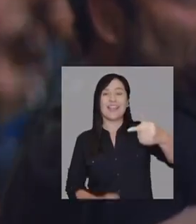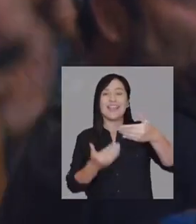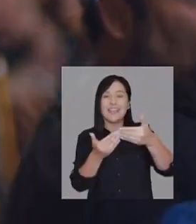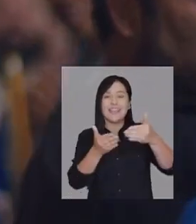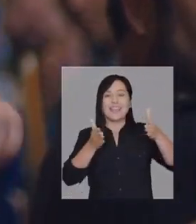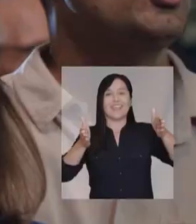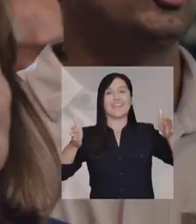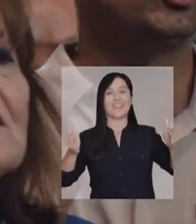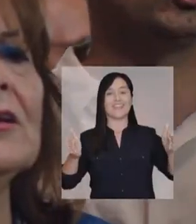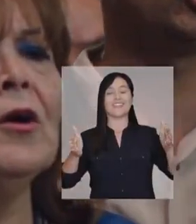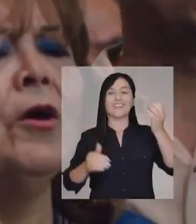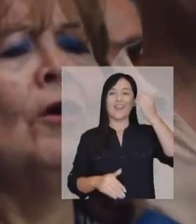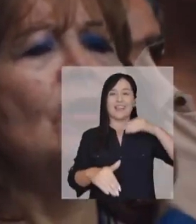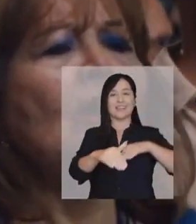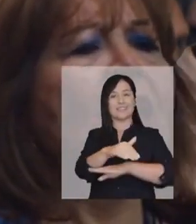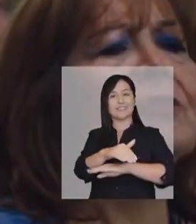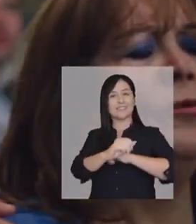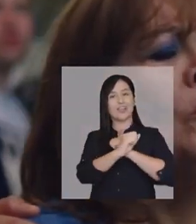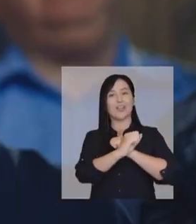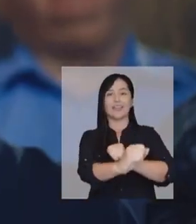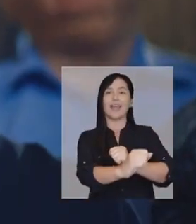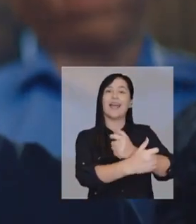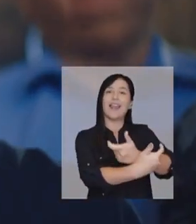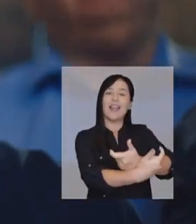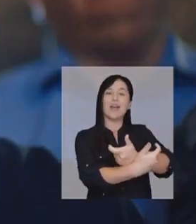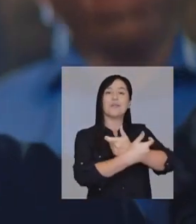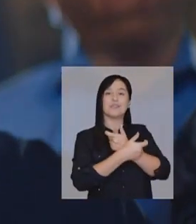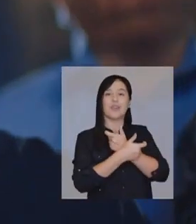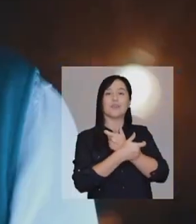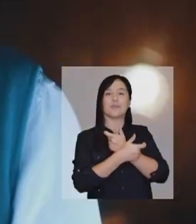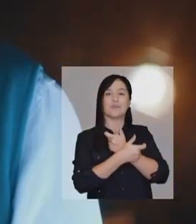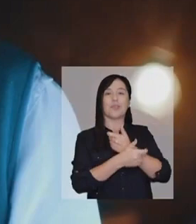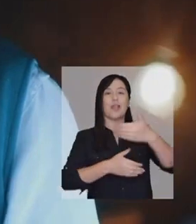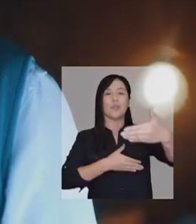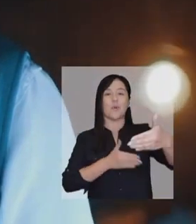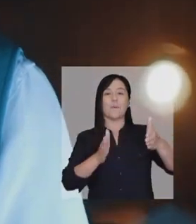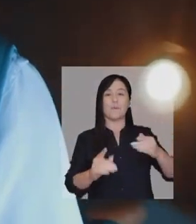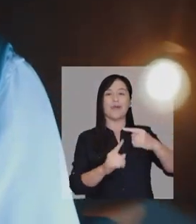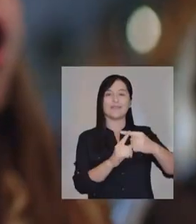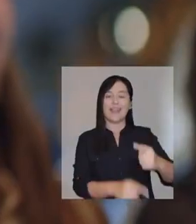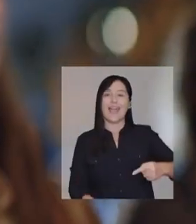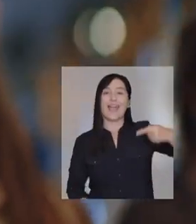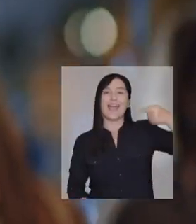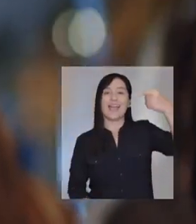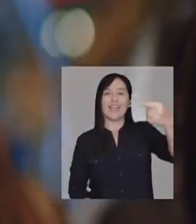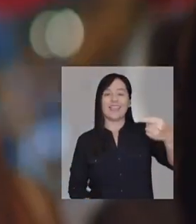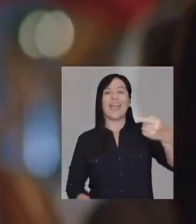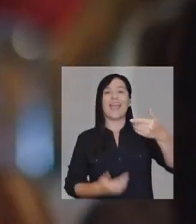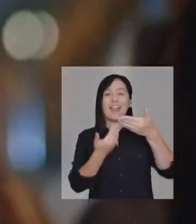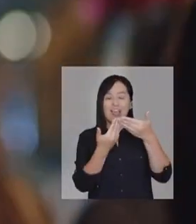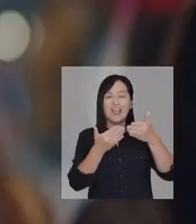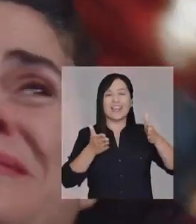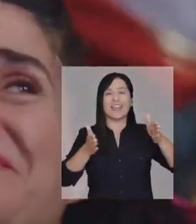niña? ¿Y el significado de piedra? ¿C Depois